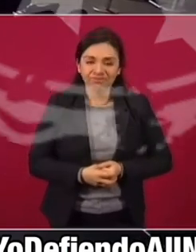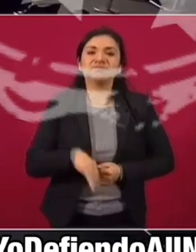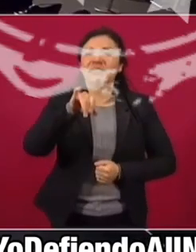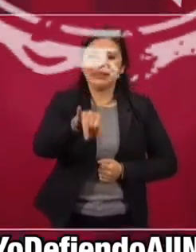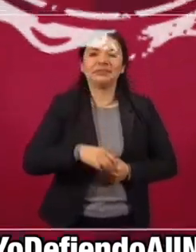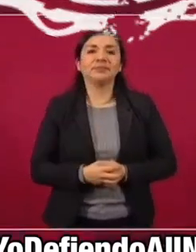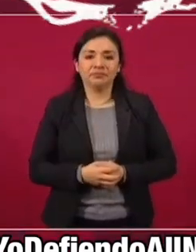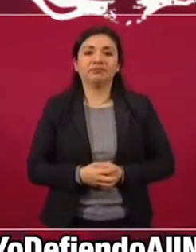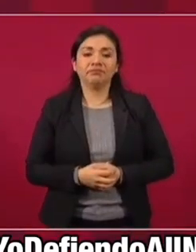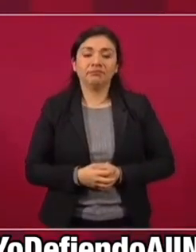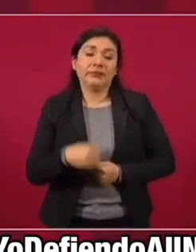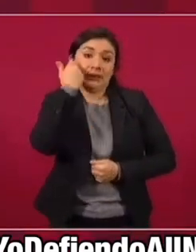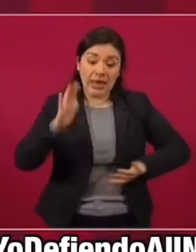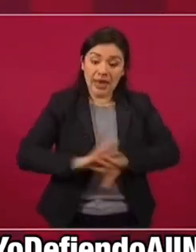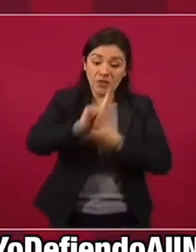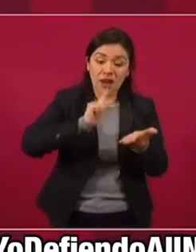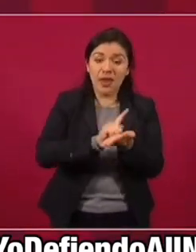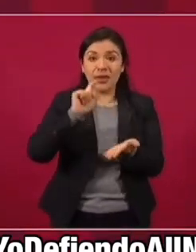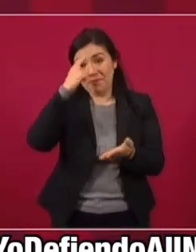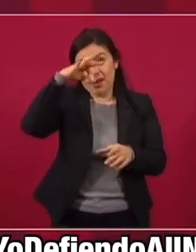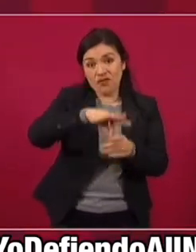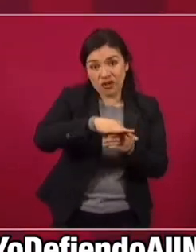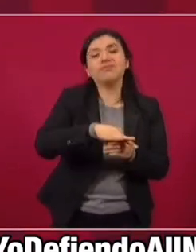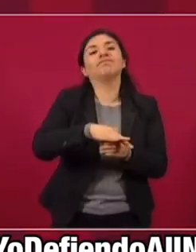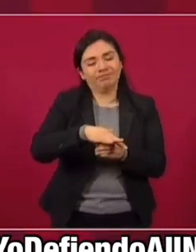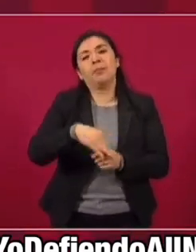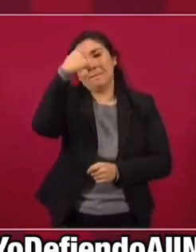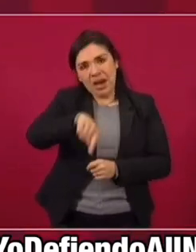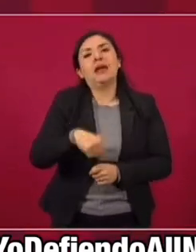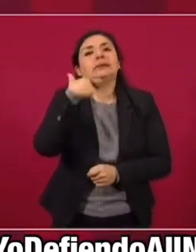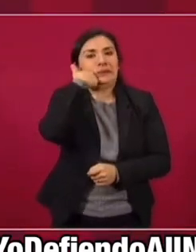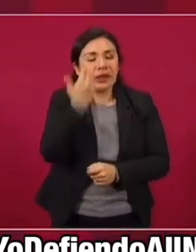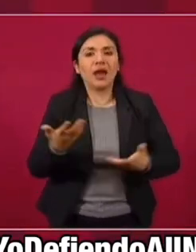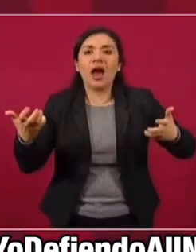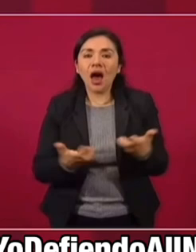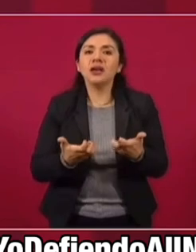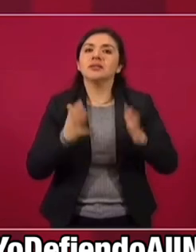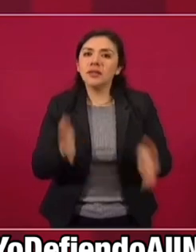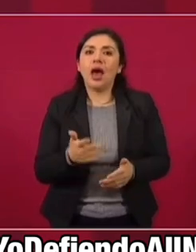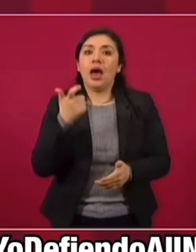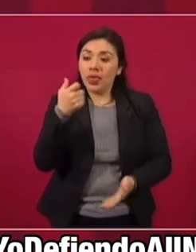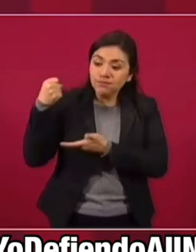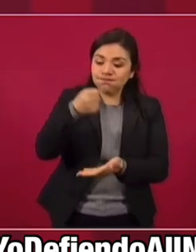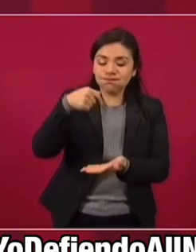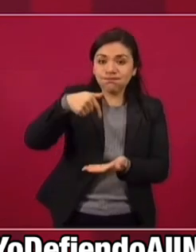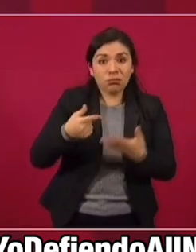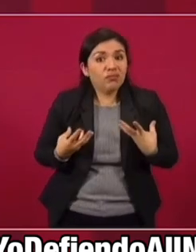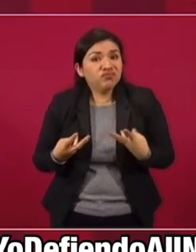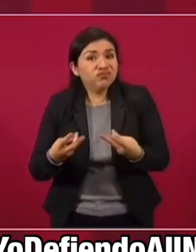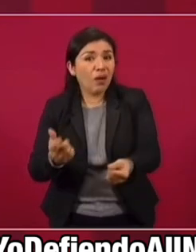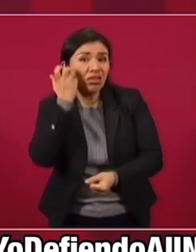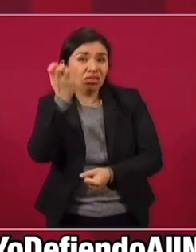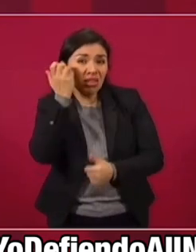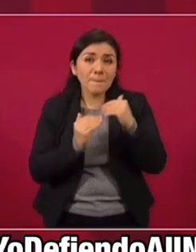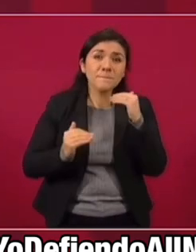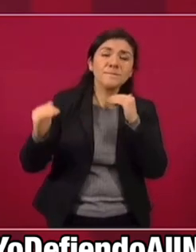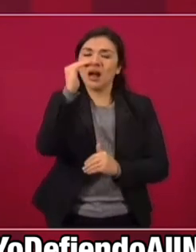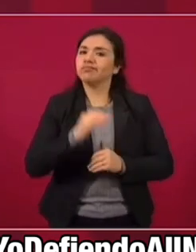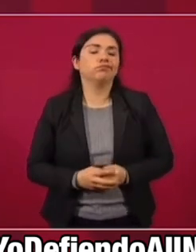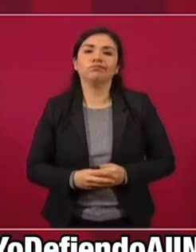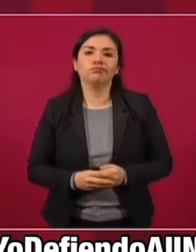Claro que la propuesta de reforma va a buscar reducir los gastos